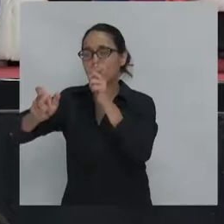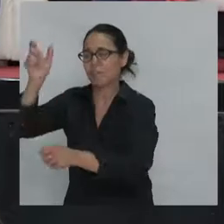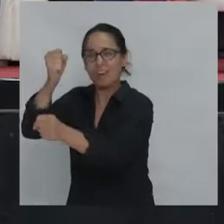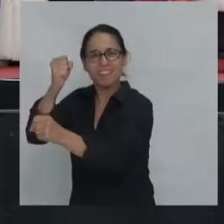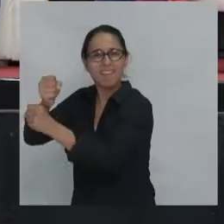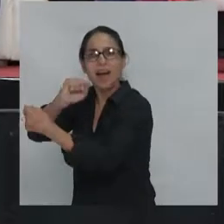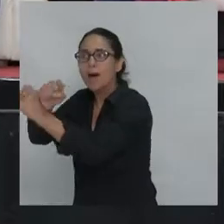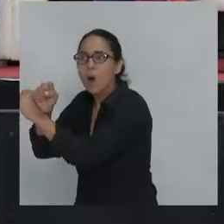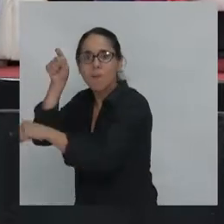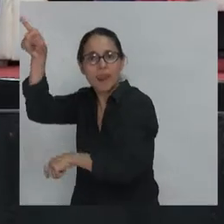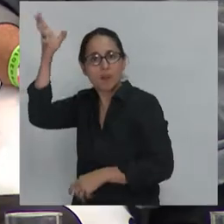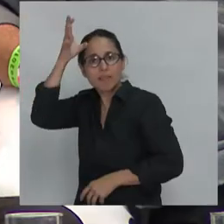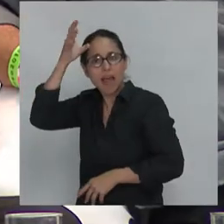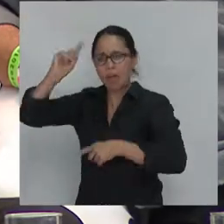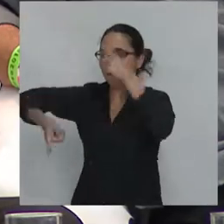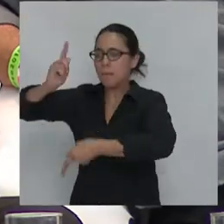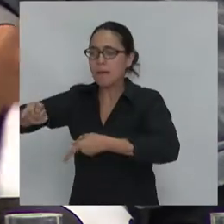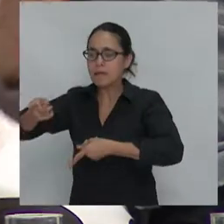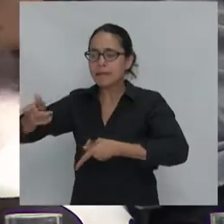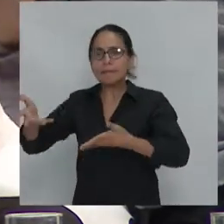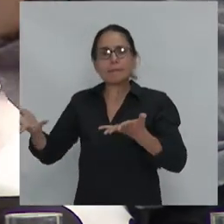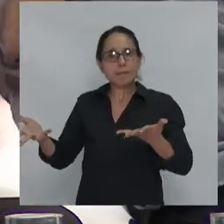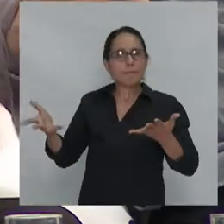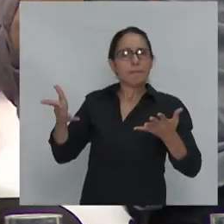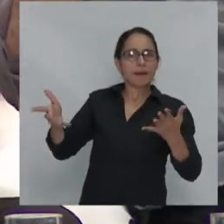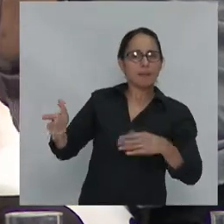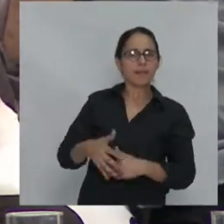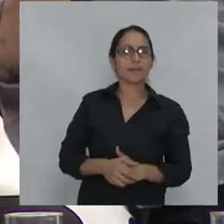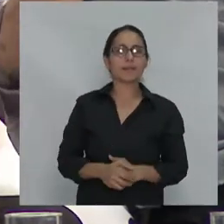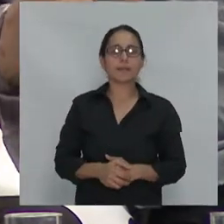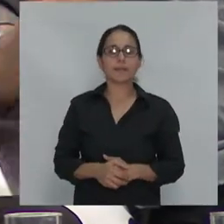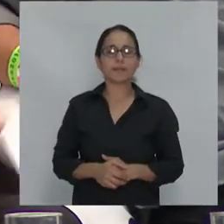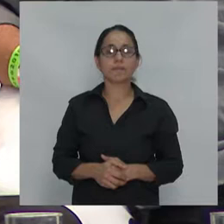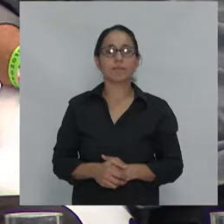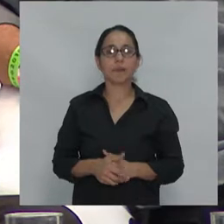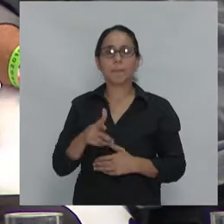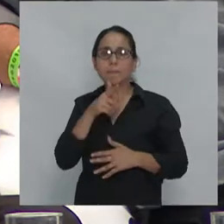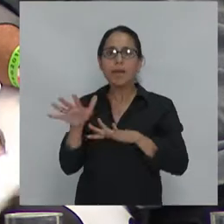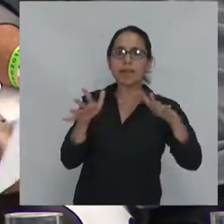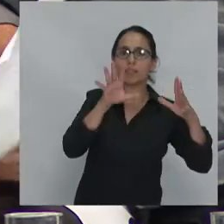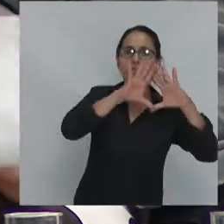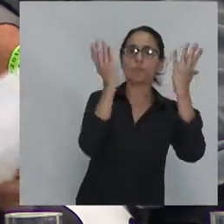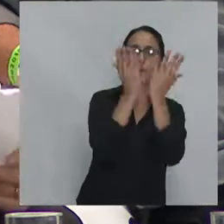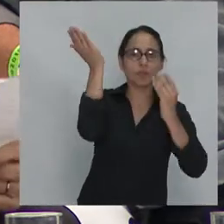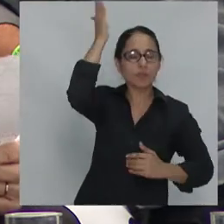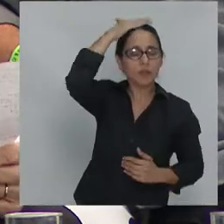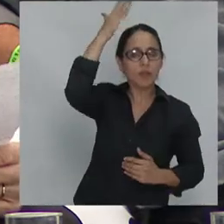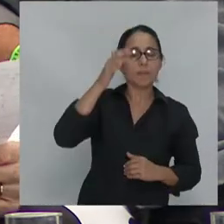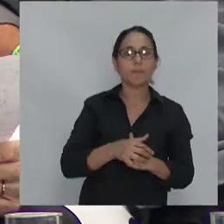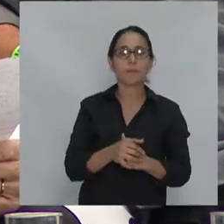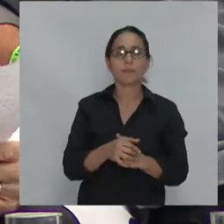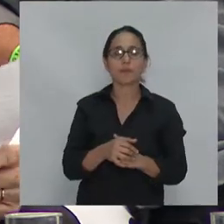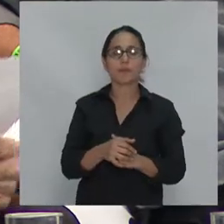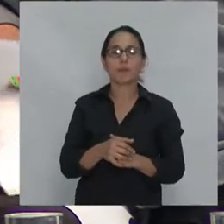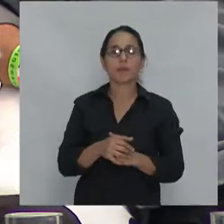entonces en segundo lugar al lado de estar un el post